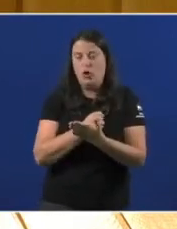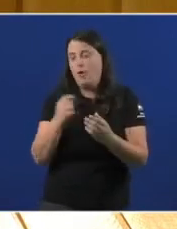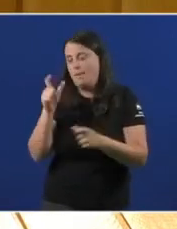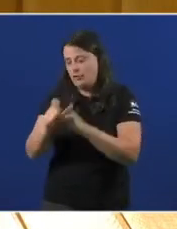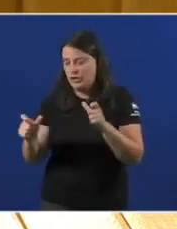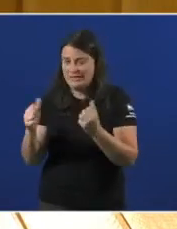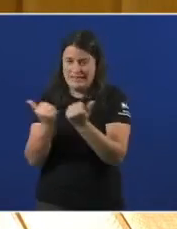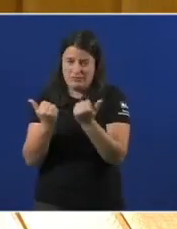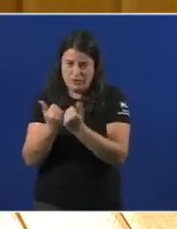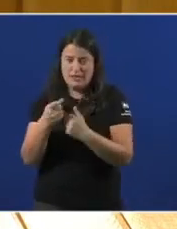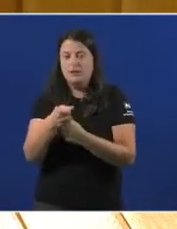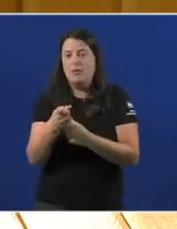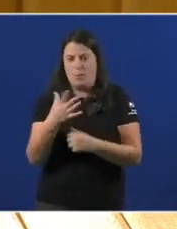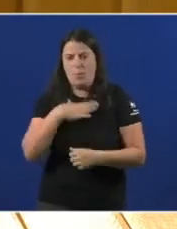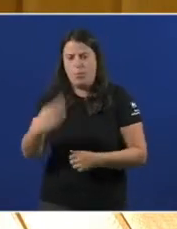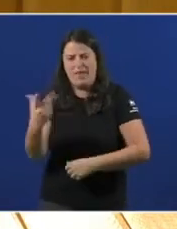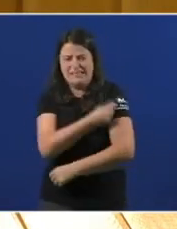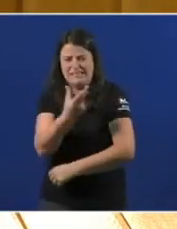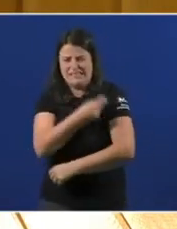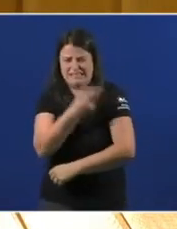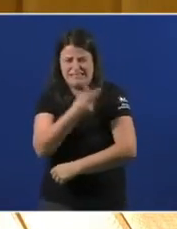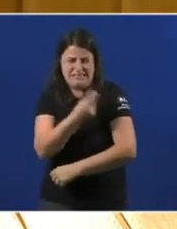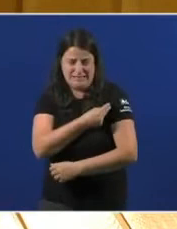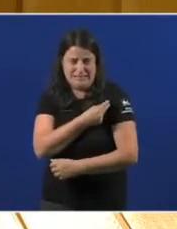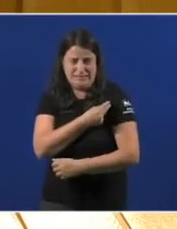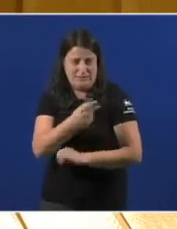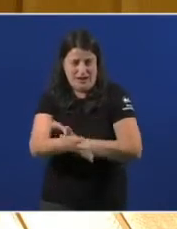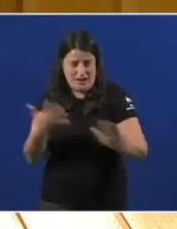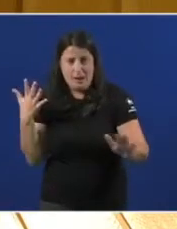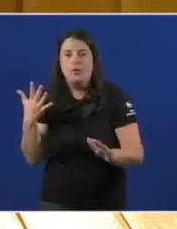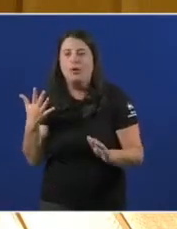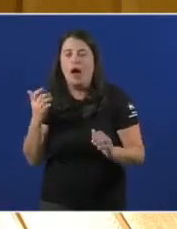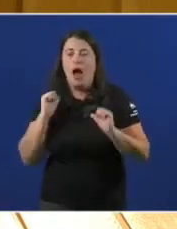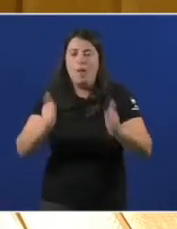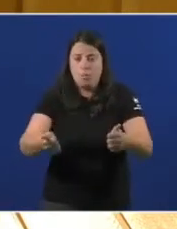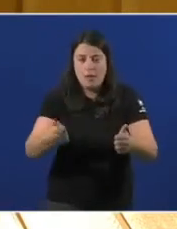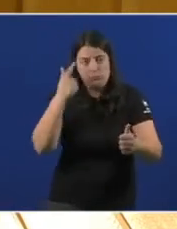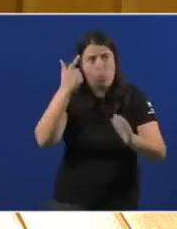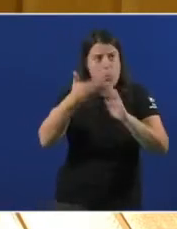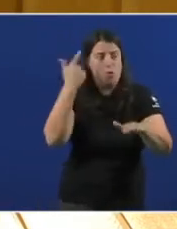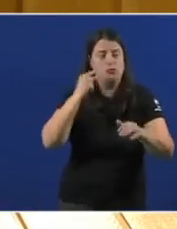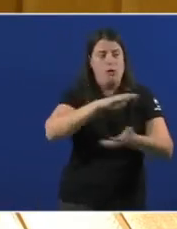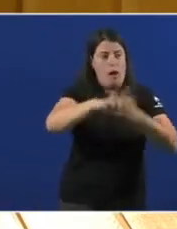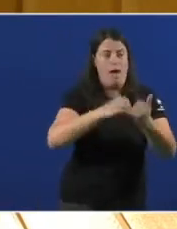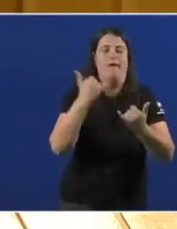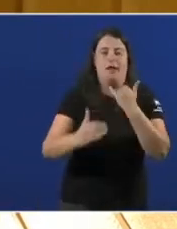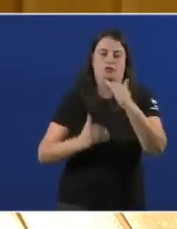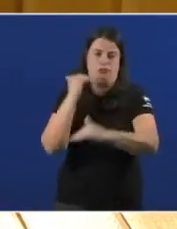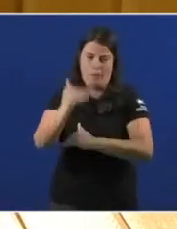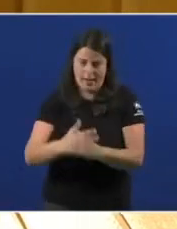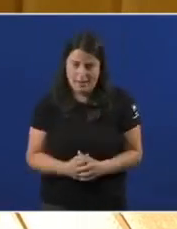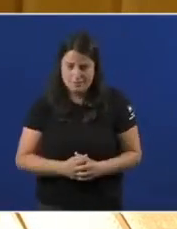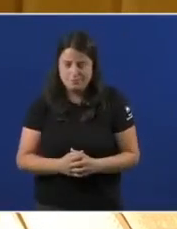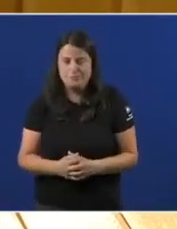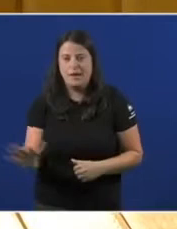fixo posible a vacinación masiva e que superou o caos inicial da súa improvisación. O mérito é do